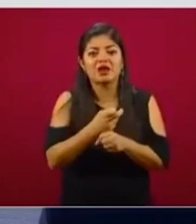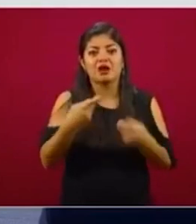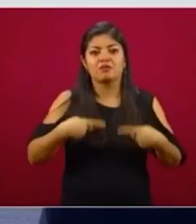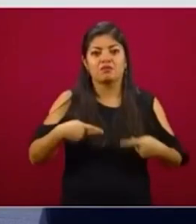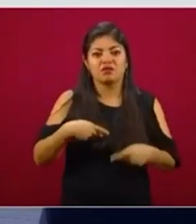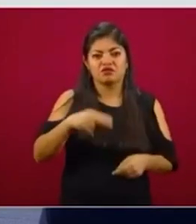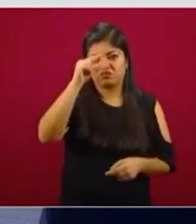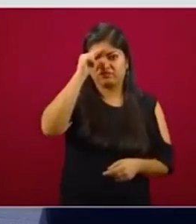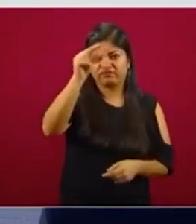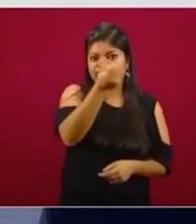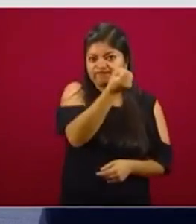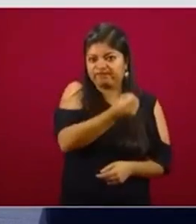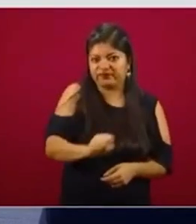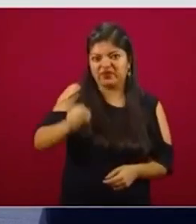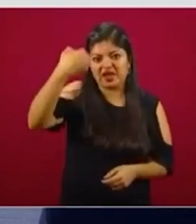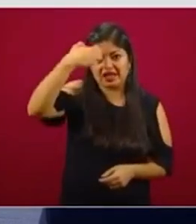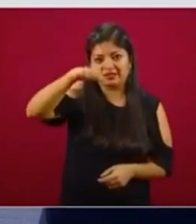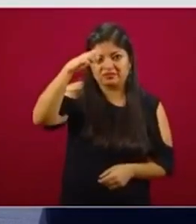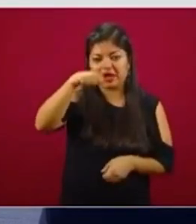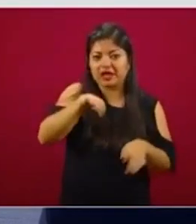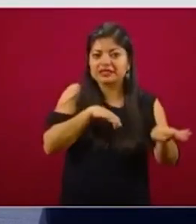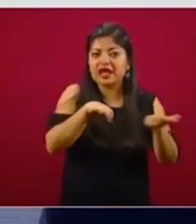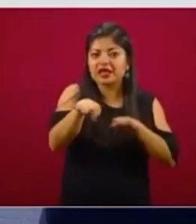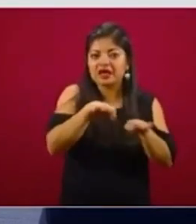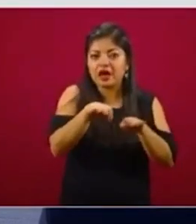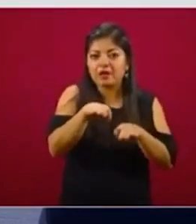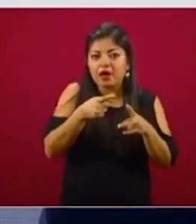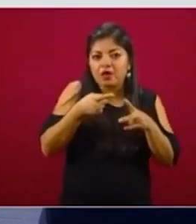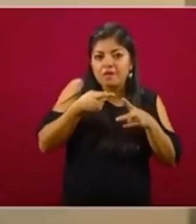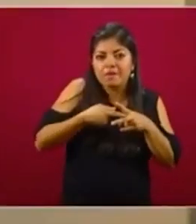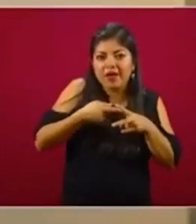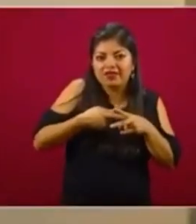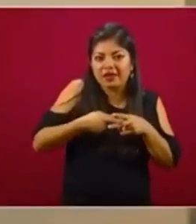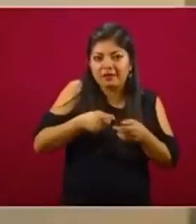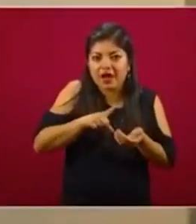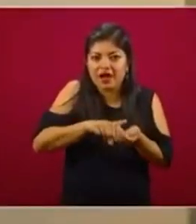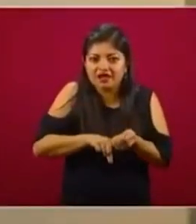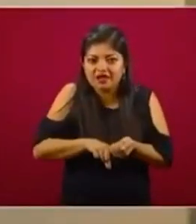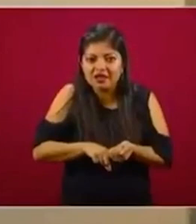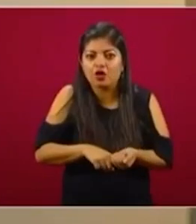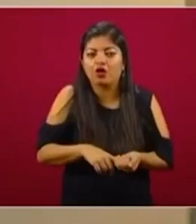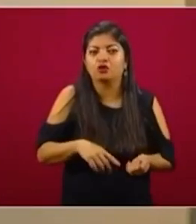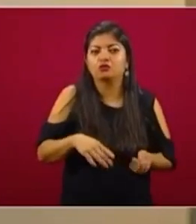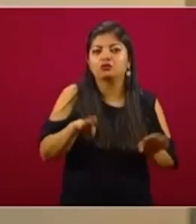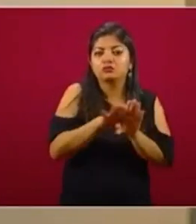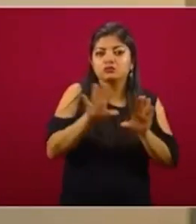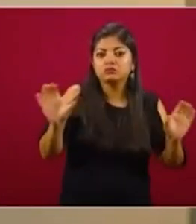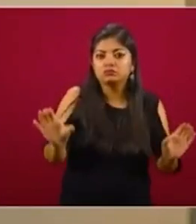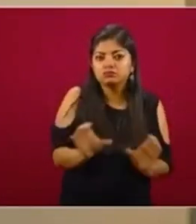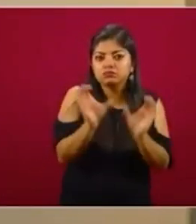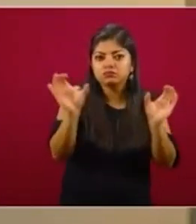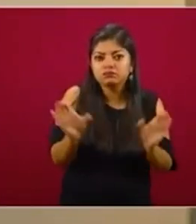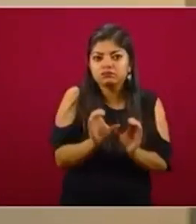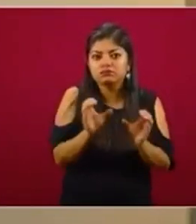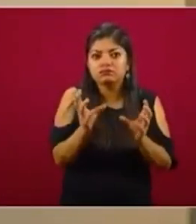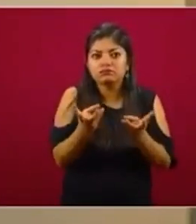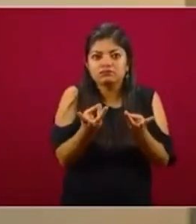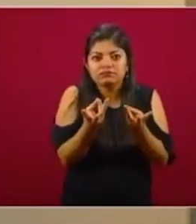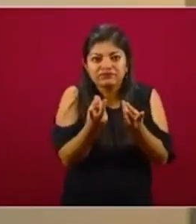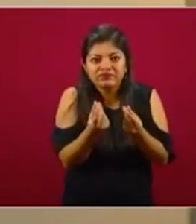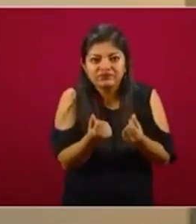y con experiencia en trabajo matemático, de simulaciones, de cómputo, de